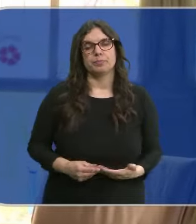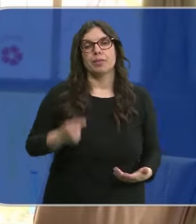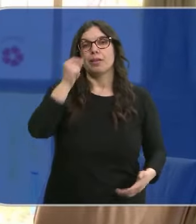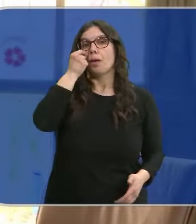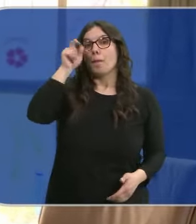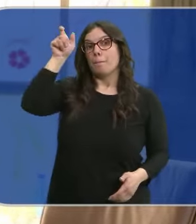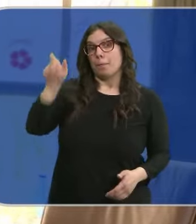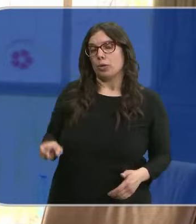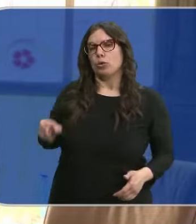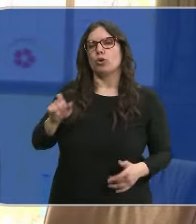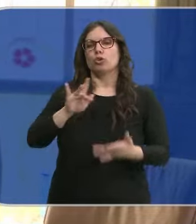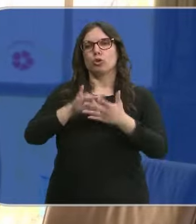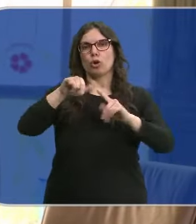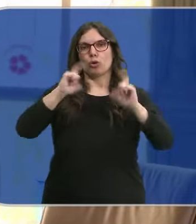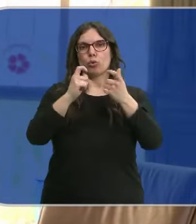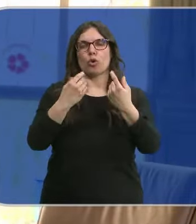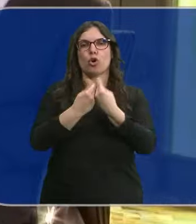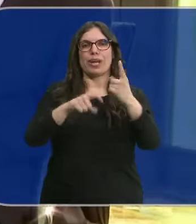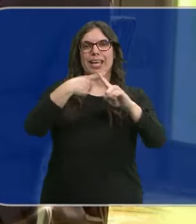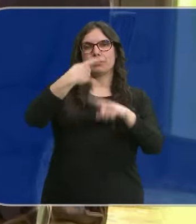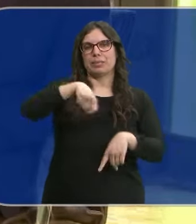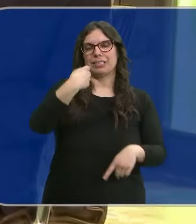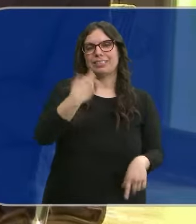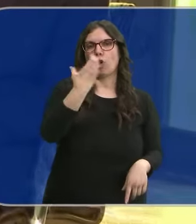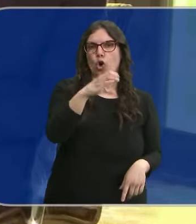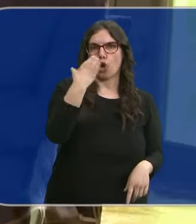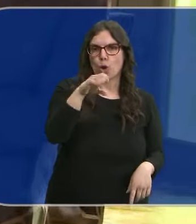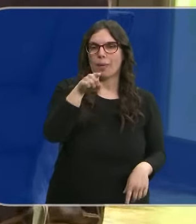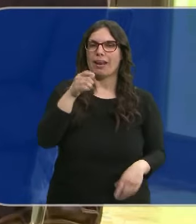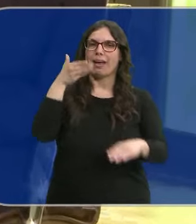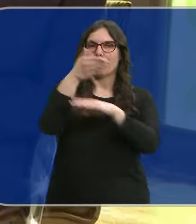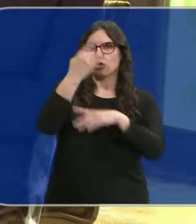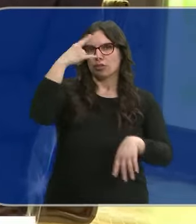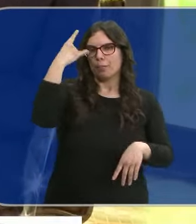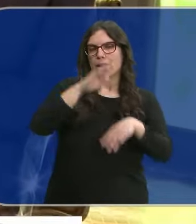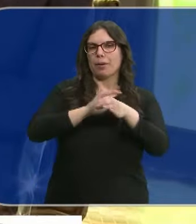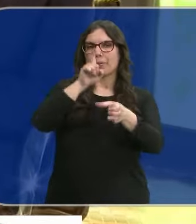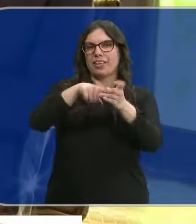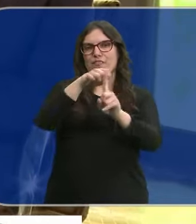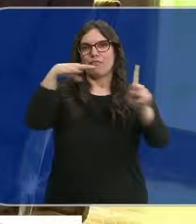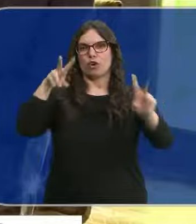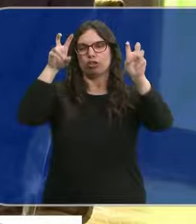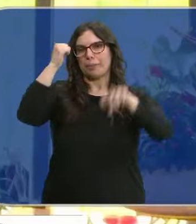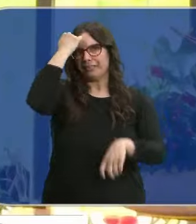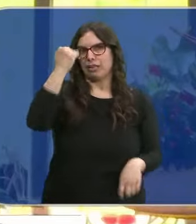Alfonso Fernández Mañueco ha mantenido un encuentro con el expresidente de Colombia, Álvaro Uribe, que se encuentra en Salamanca para participar en el foro sobre terrorismo que ha